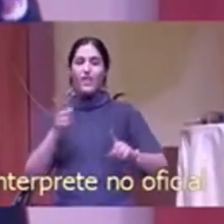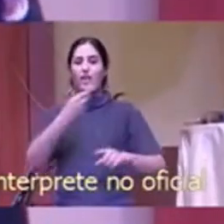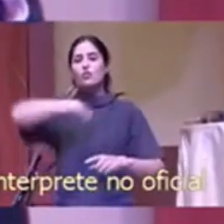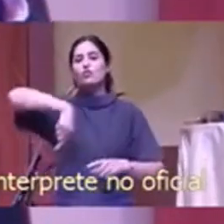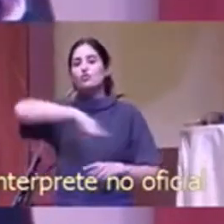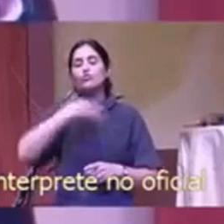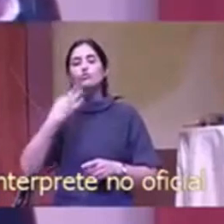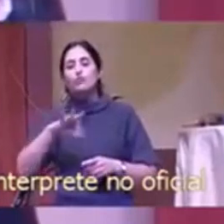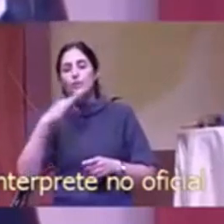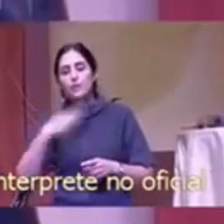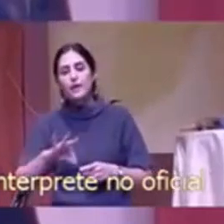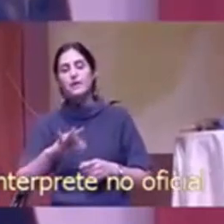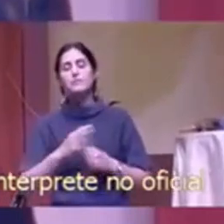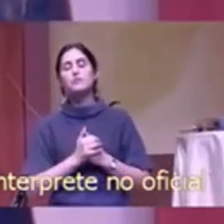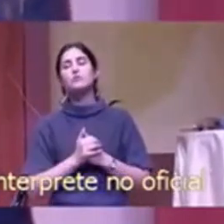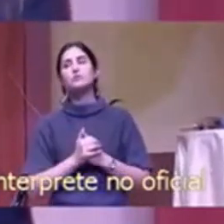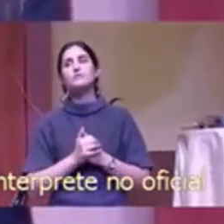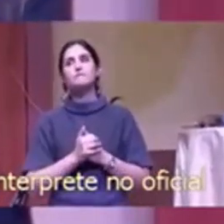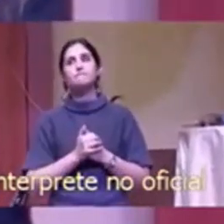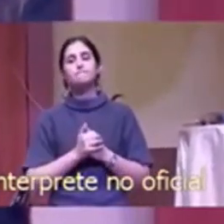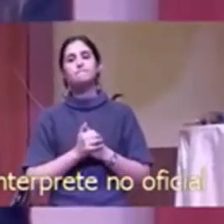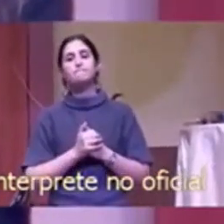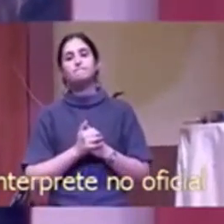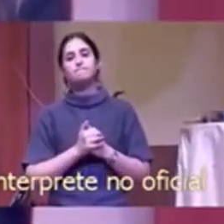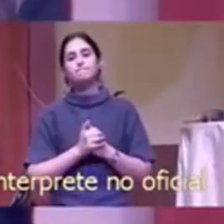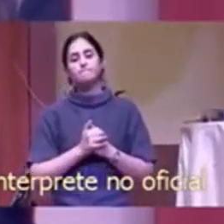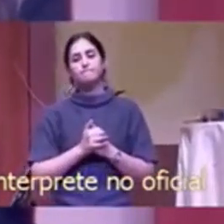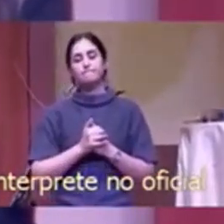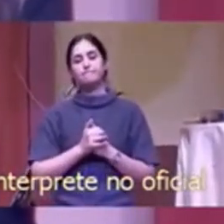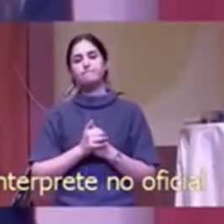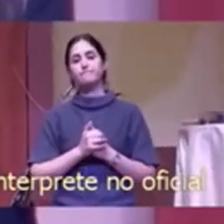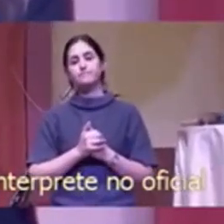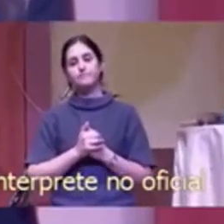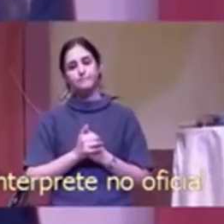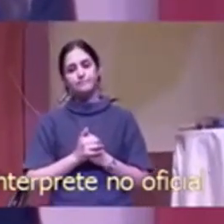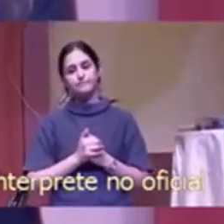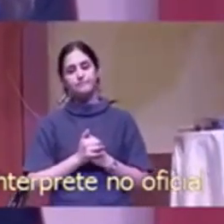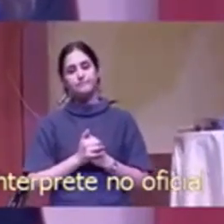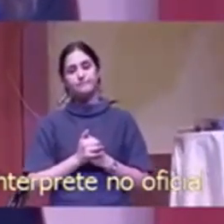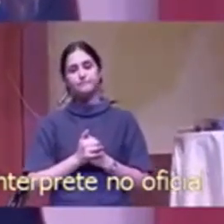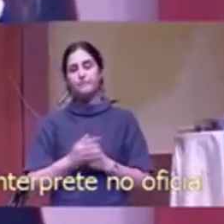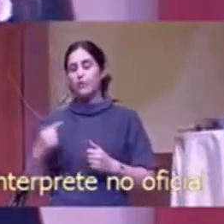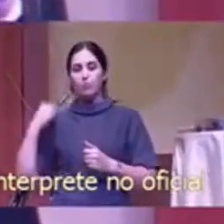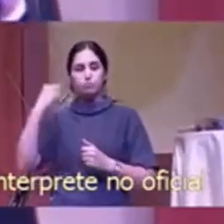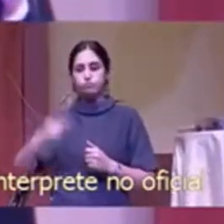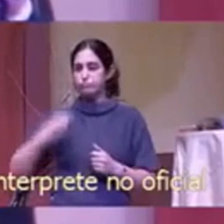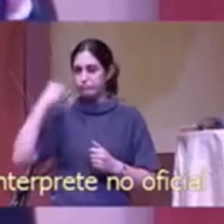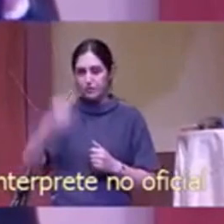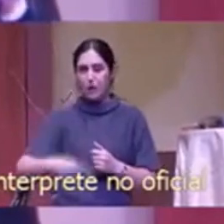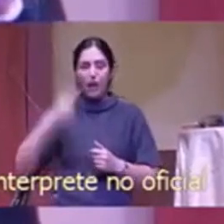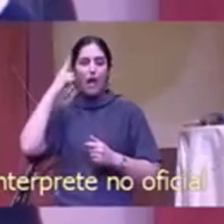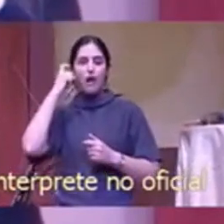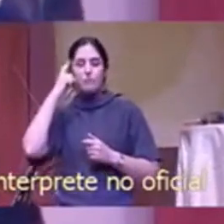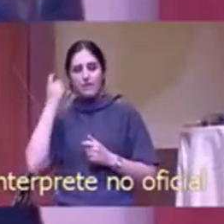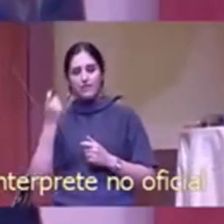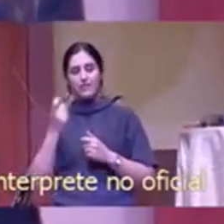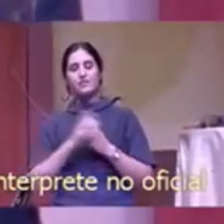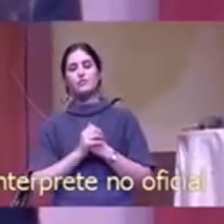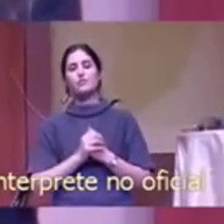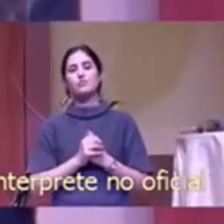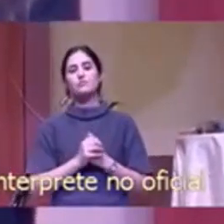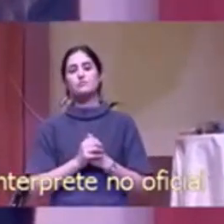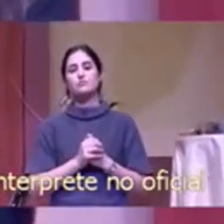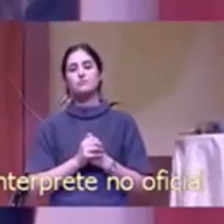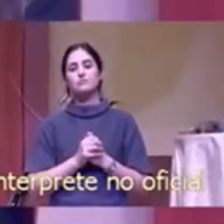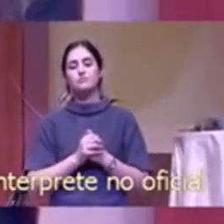la filosofía más robusta en la historia de este planeta no se compran la mentira de que